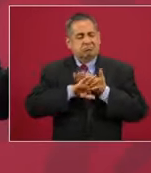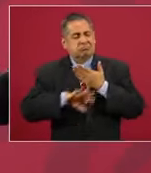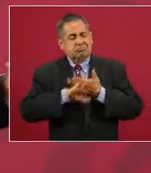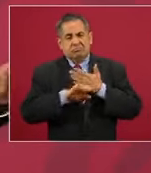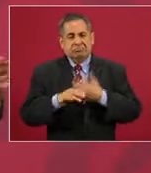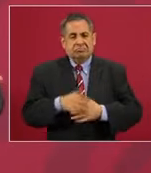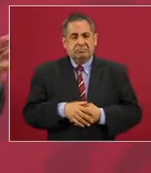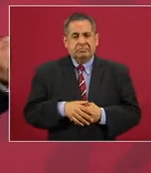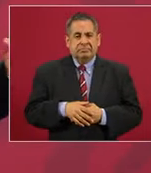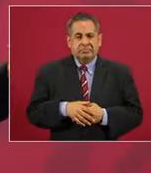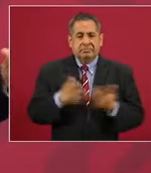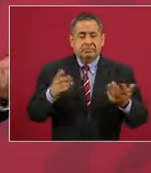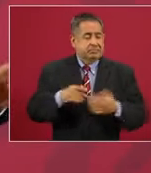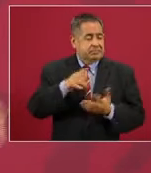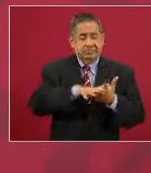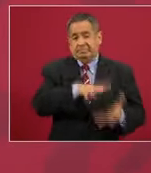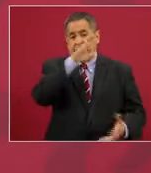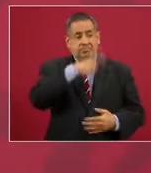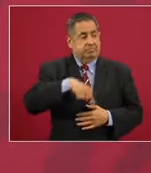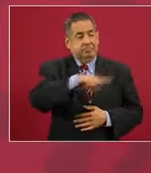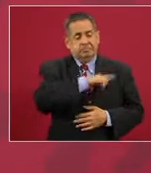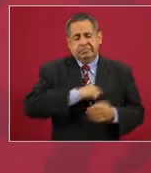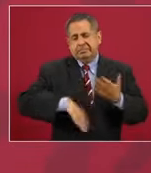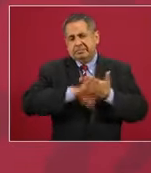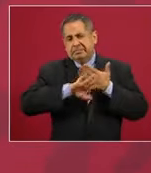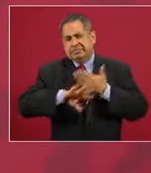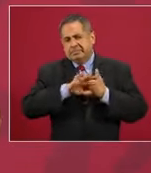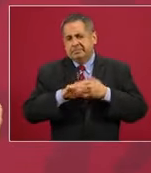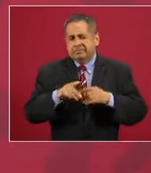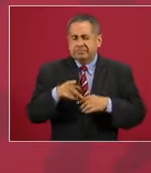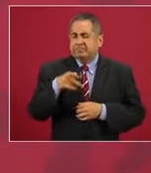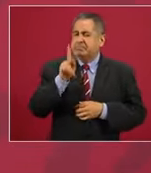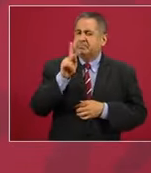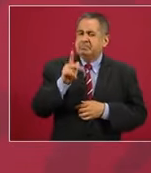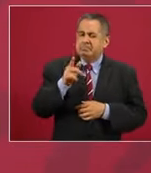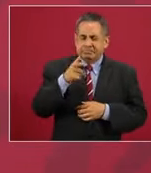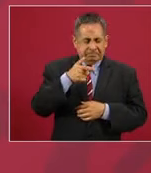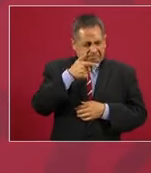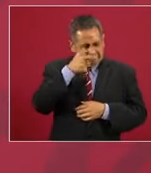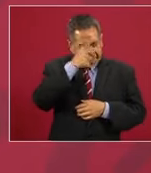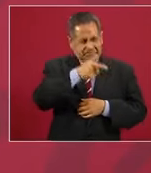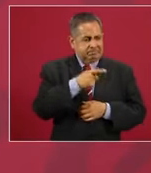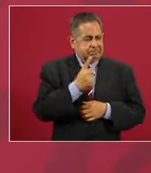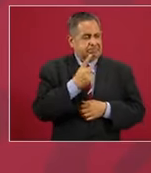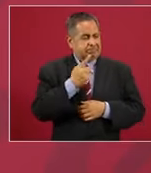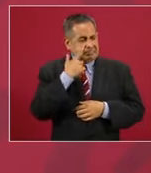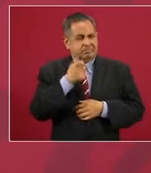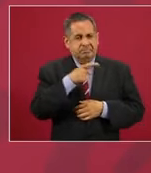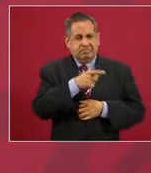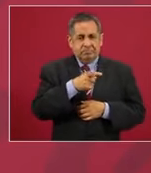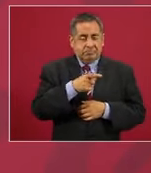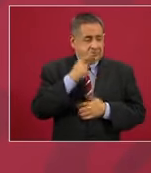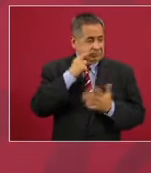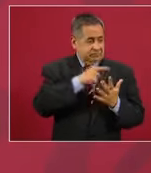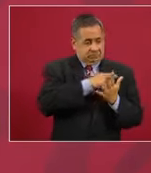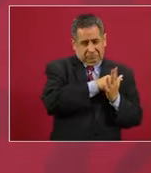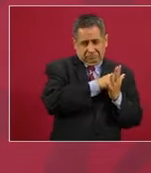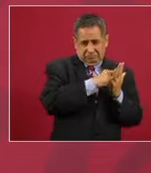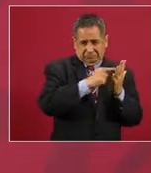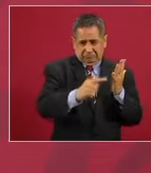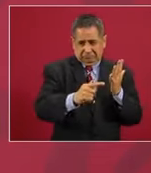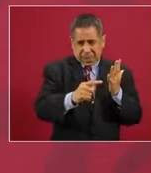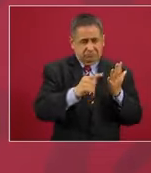inmensa mayoría. Pero me llamó mucho la atención, que de todos los